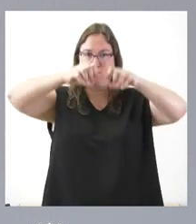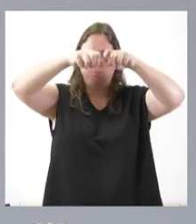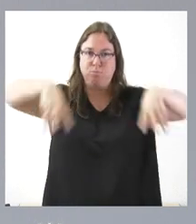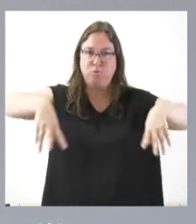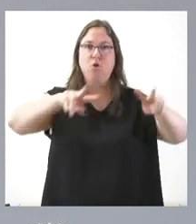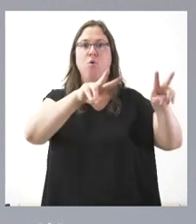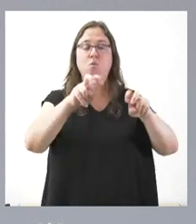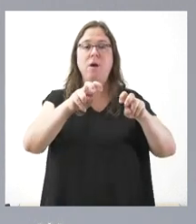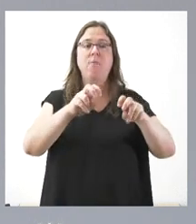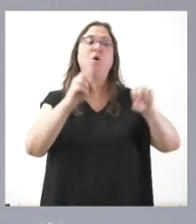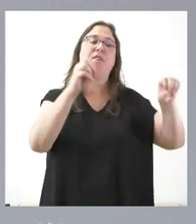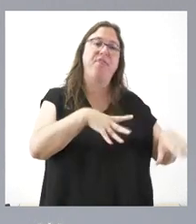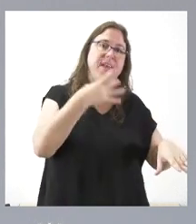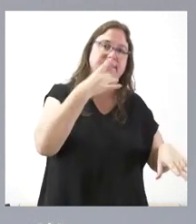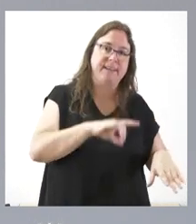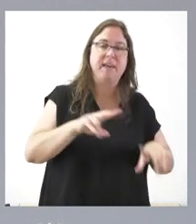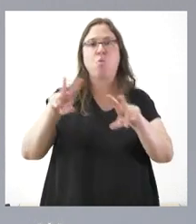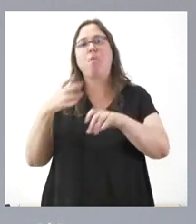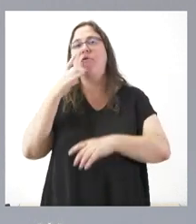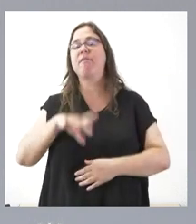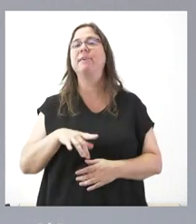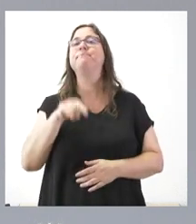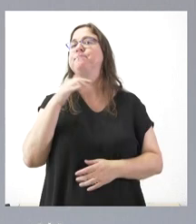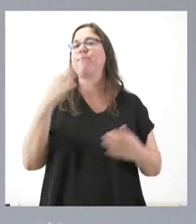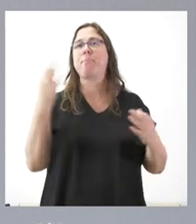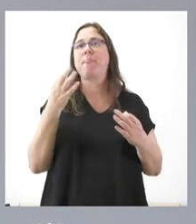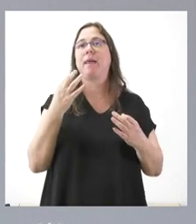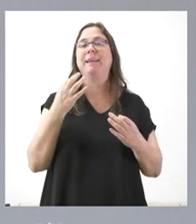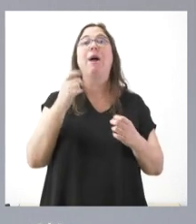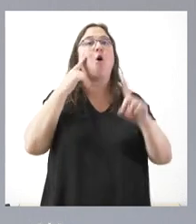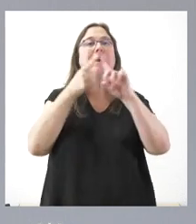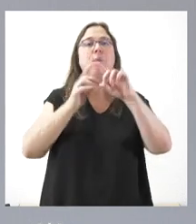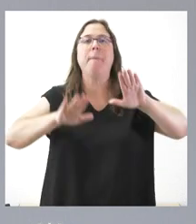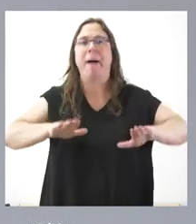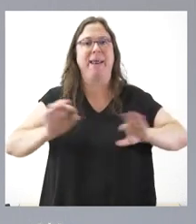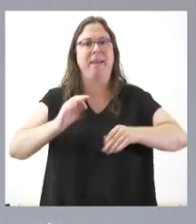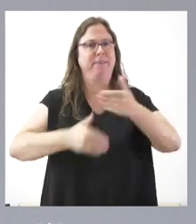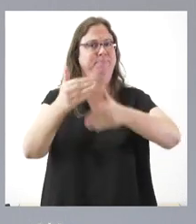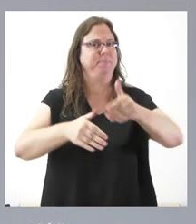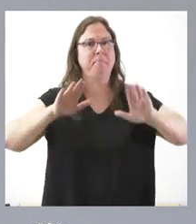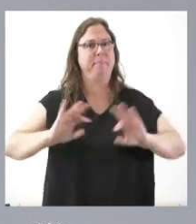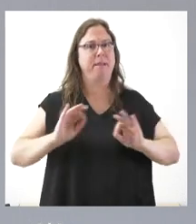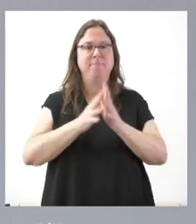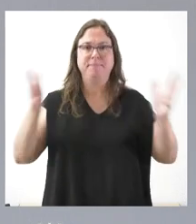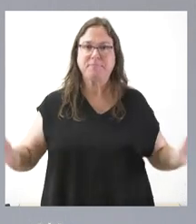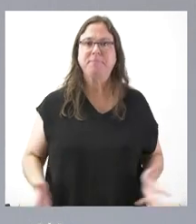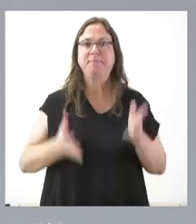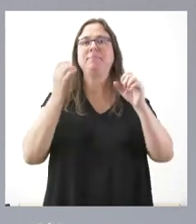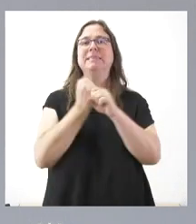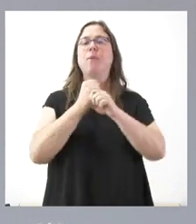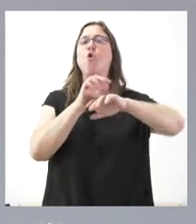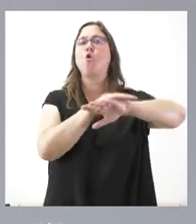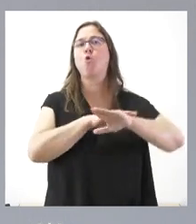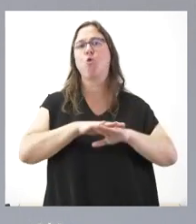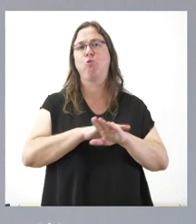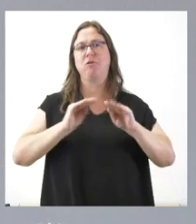los teses correspondientes para esta tarea. Se trata de no parar, de impulsar la tarea de Gobierno